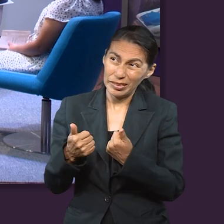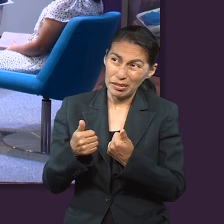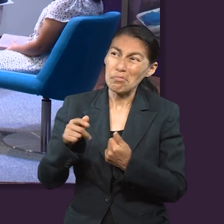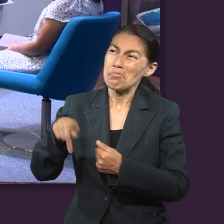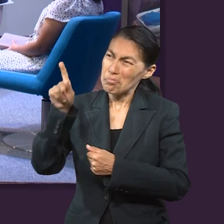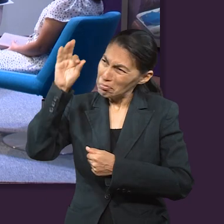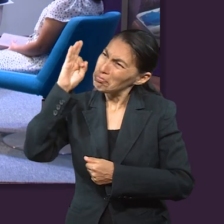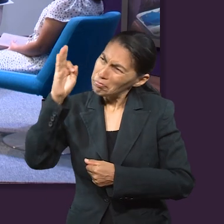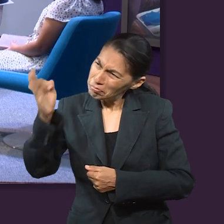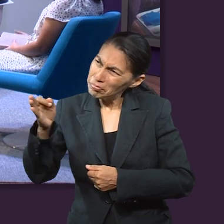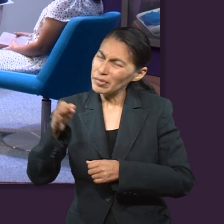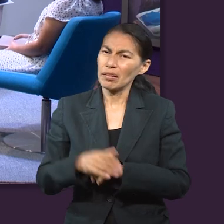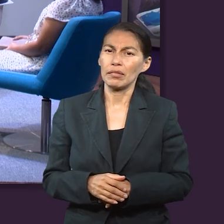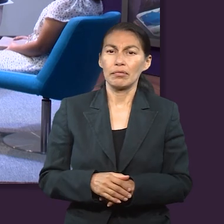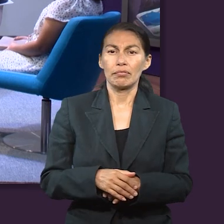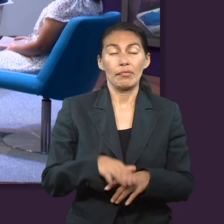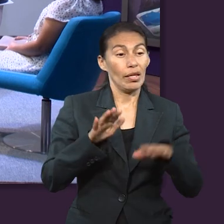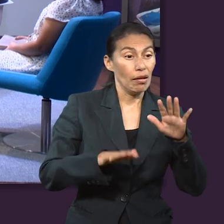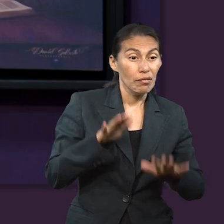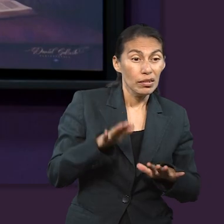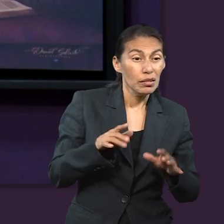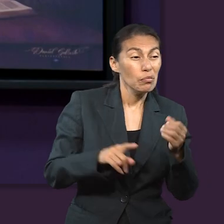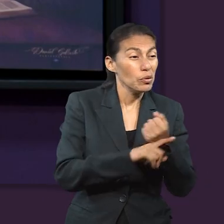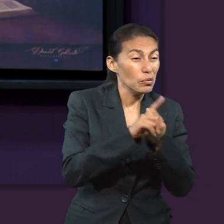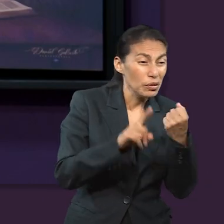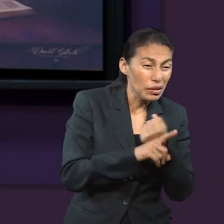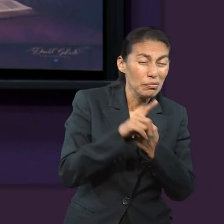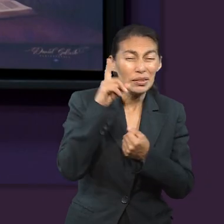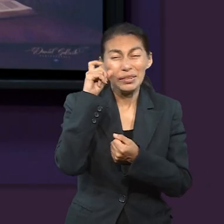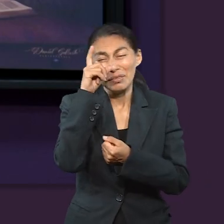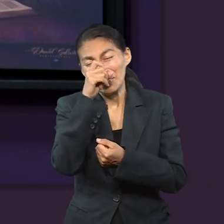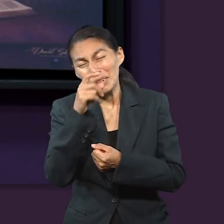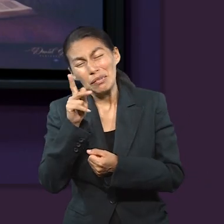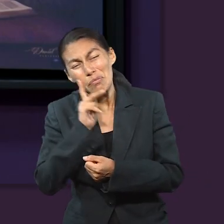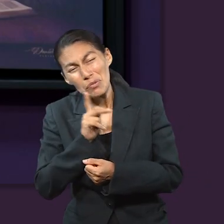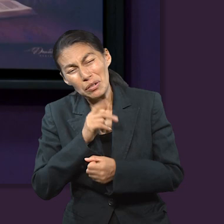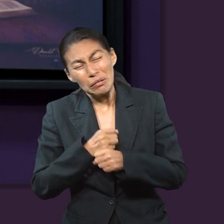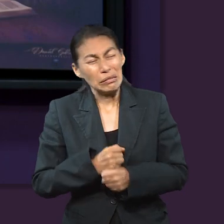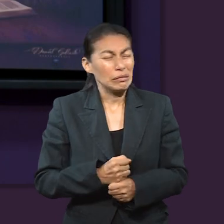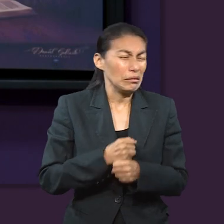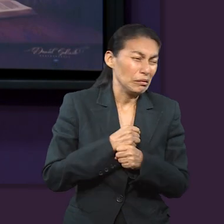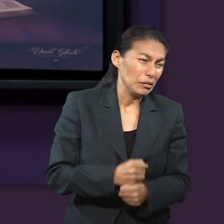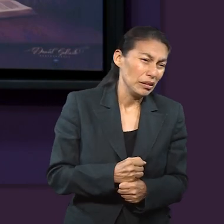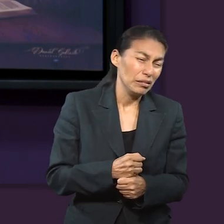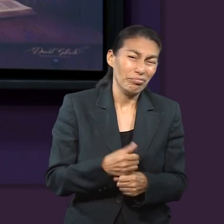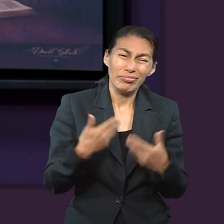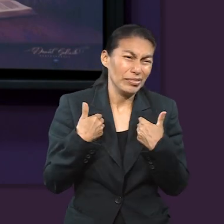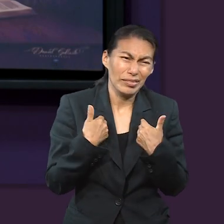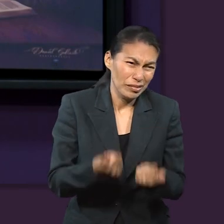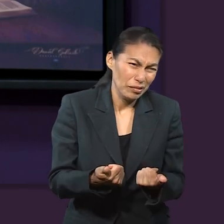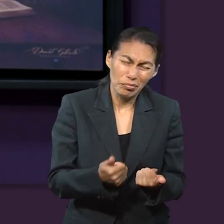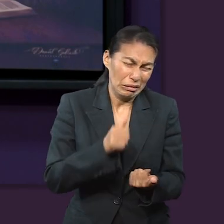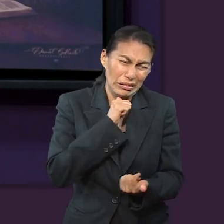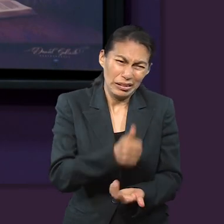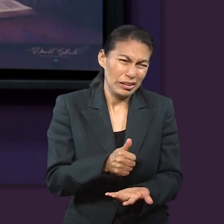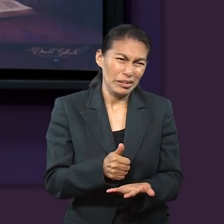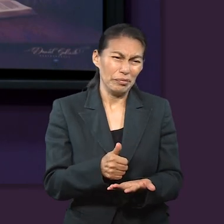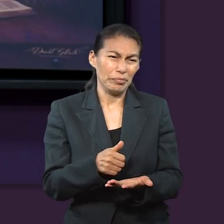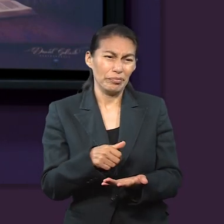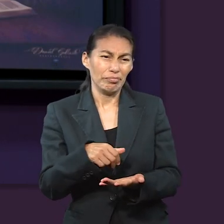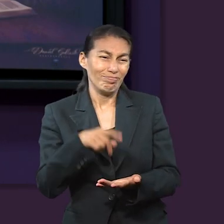A veces el calor que pasamos, los problemas, las dificultades que pasamos pues parecen inexplicables,